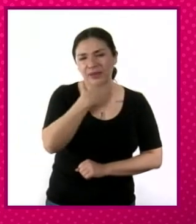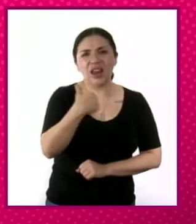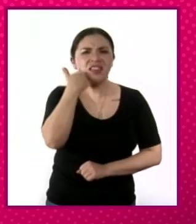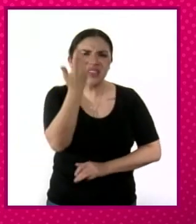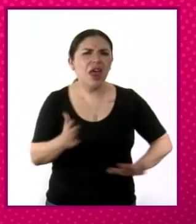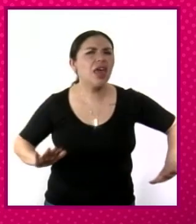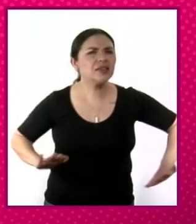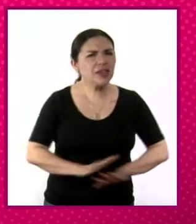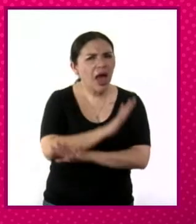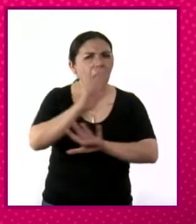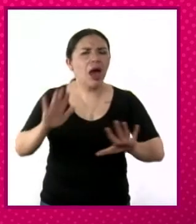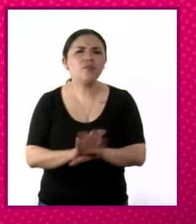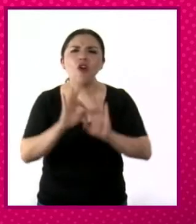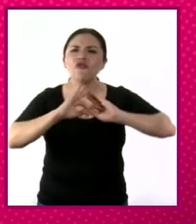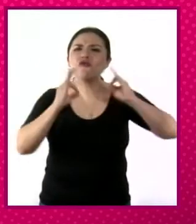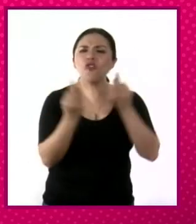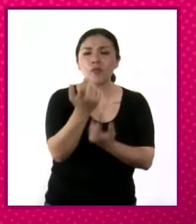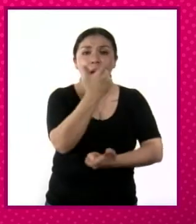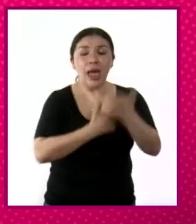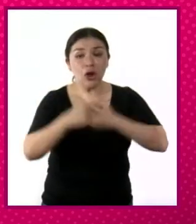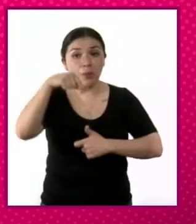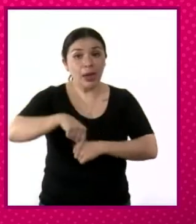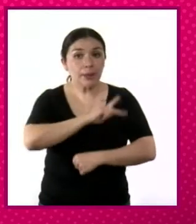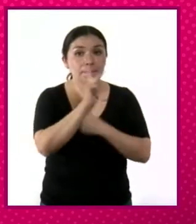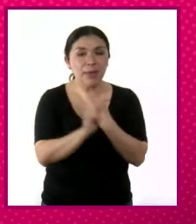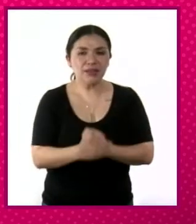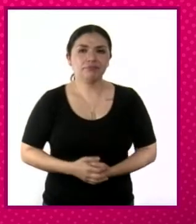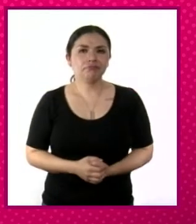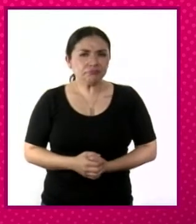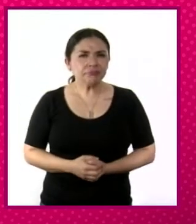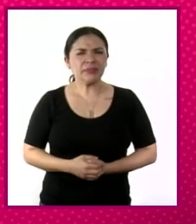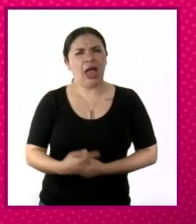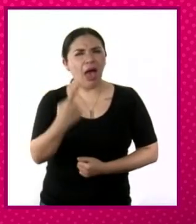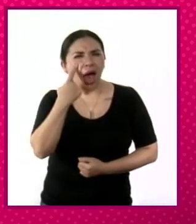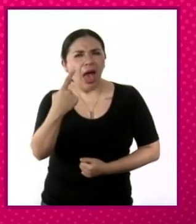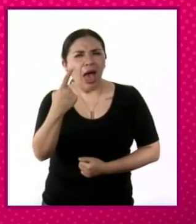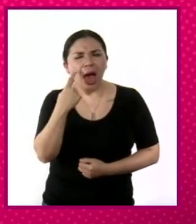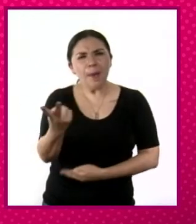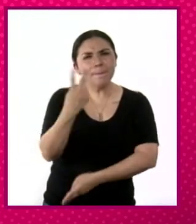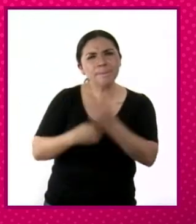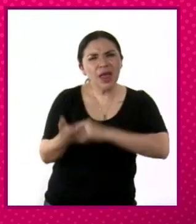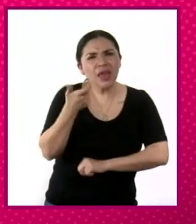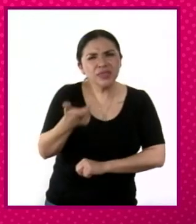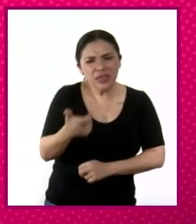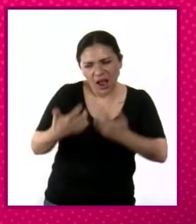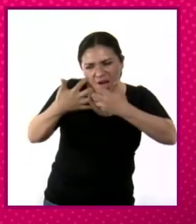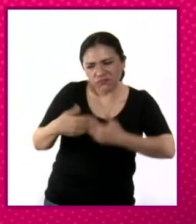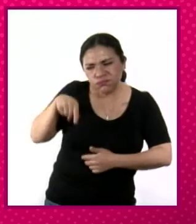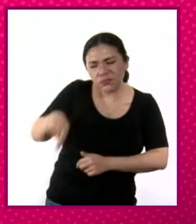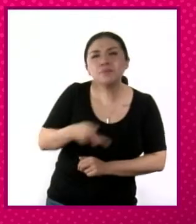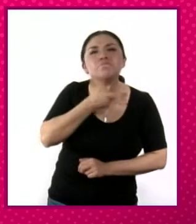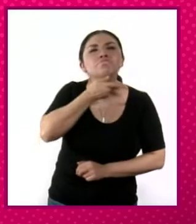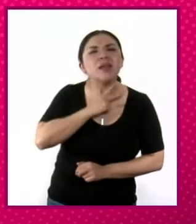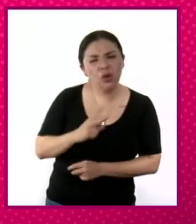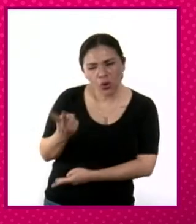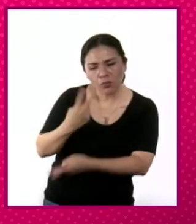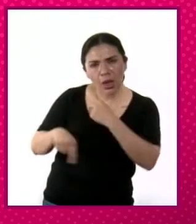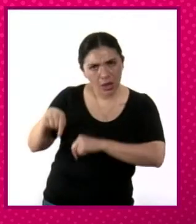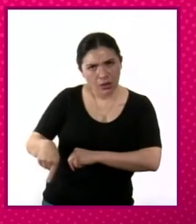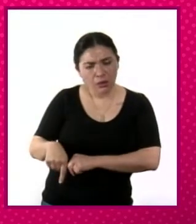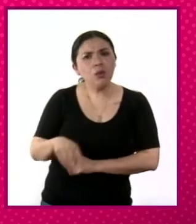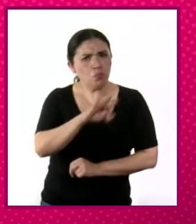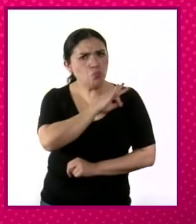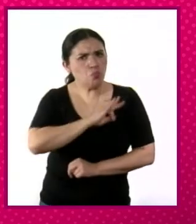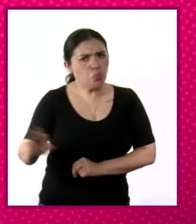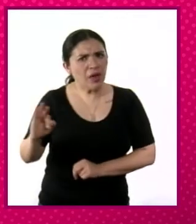cambiar la estructura económica del país, donde los recursos generados por la industria petrolera puedan o le